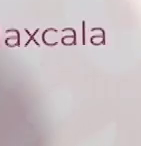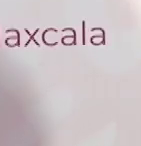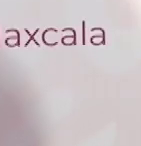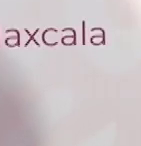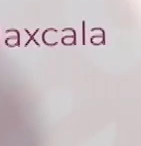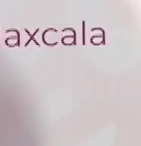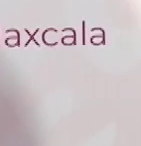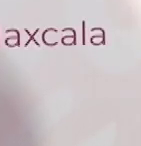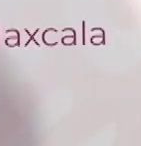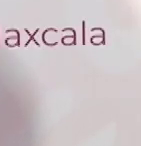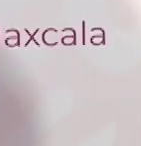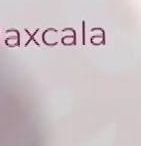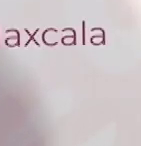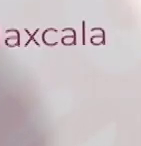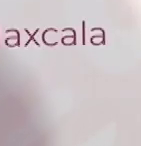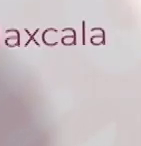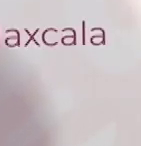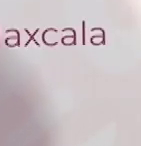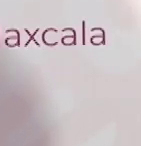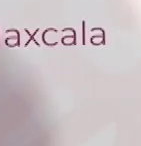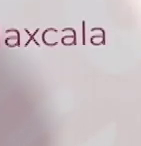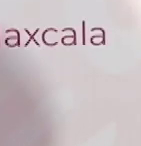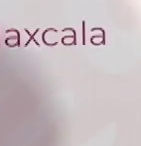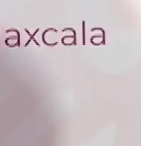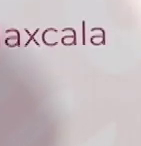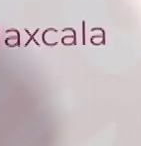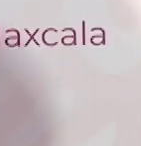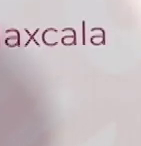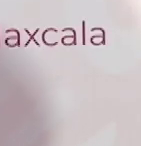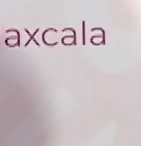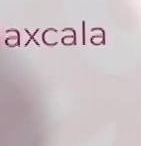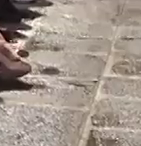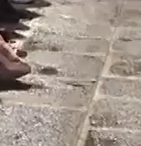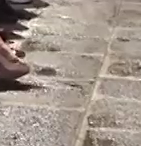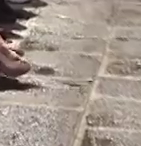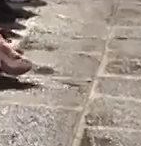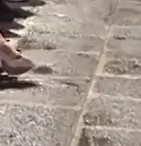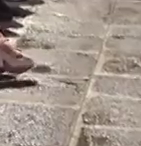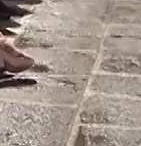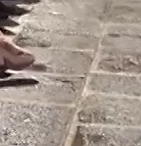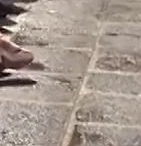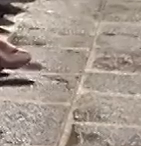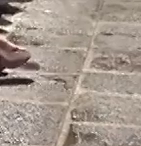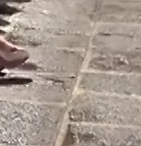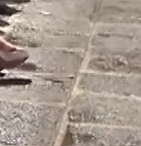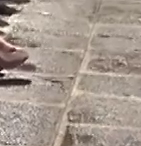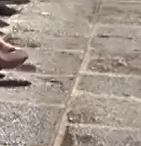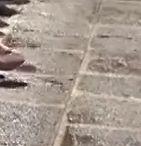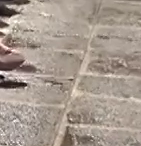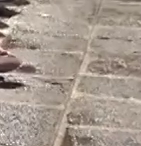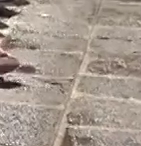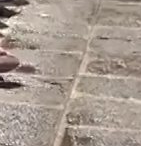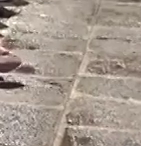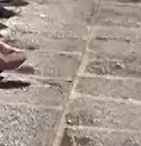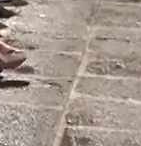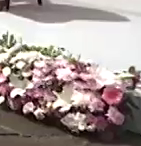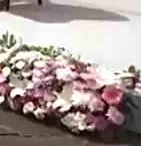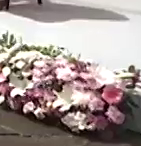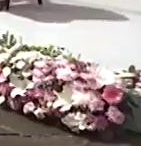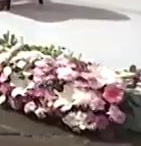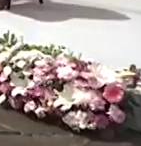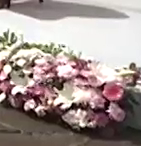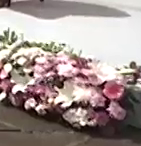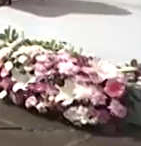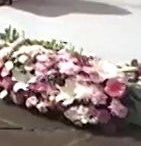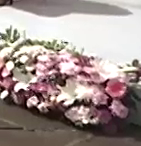Nacional para el Fomento de las Artesanías, Emma Llanes Rizzo, subrayó que se realizarán gestiones para que la UNESCO reconozca el zarape como